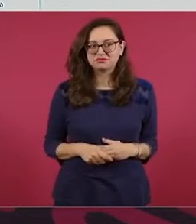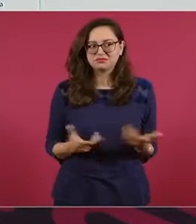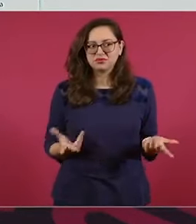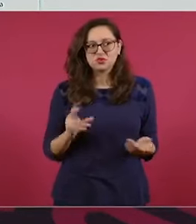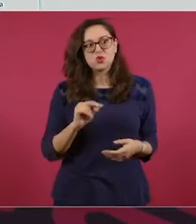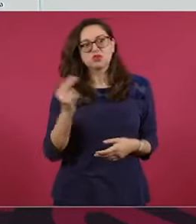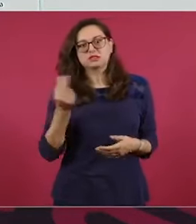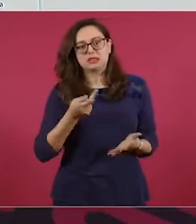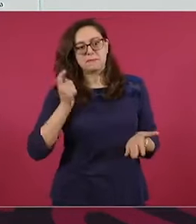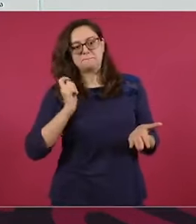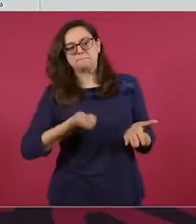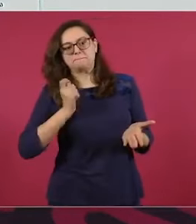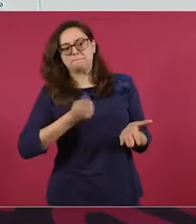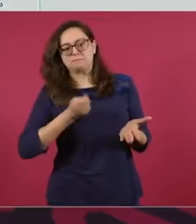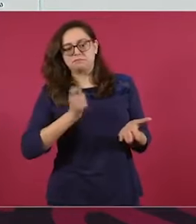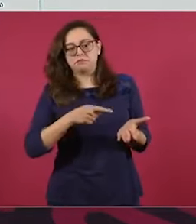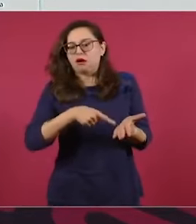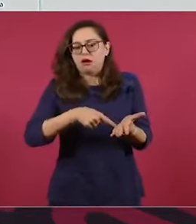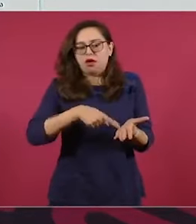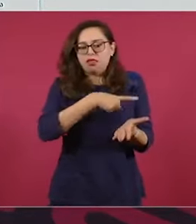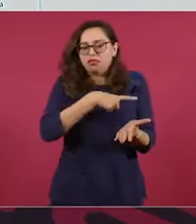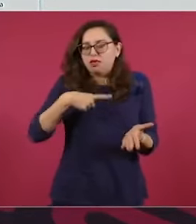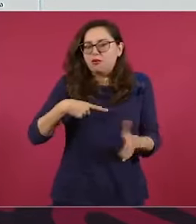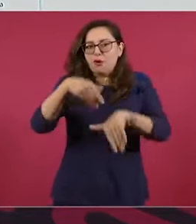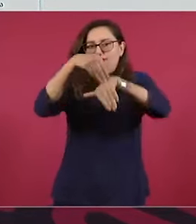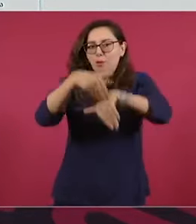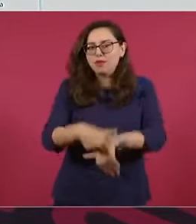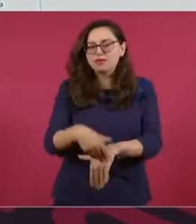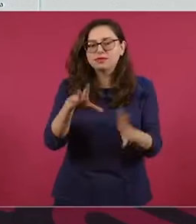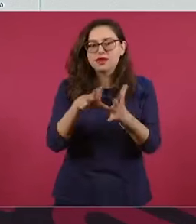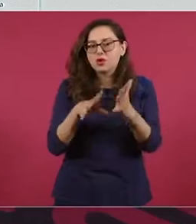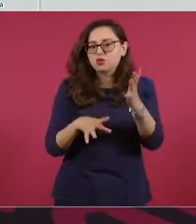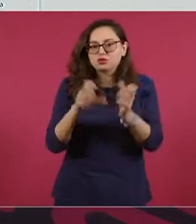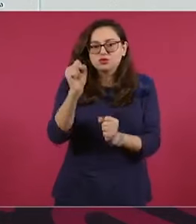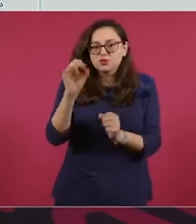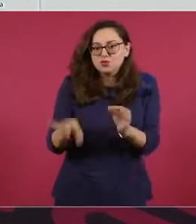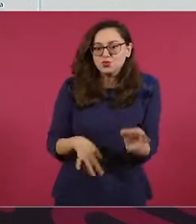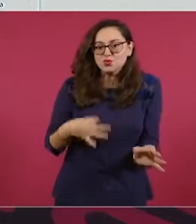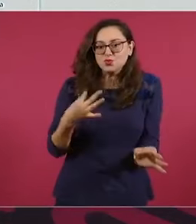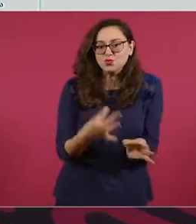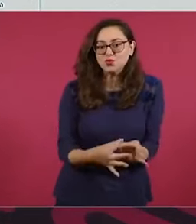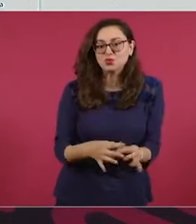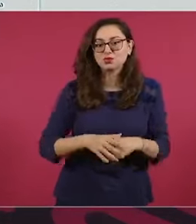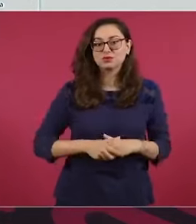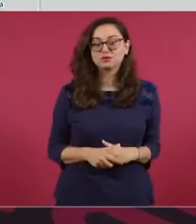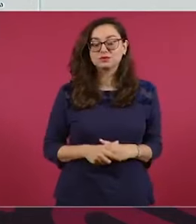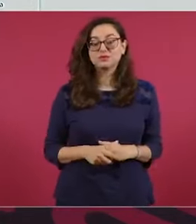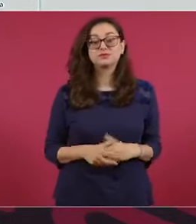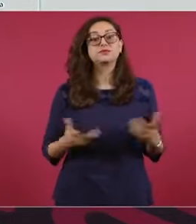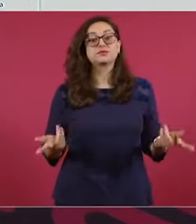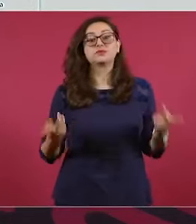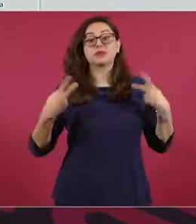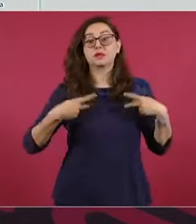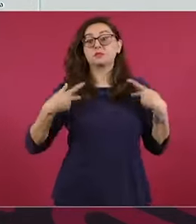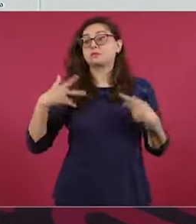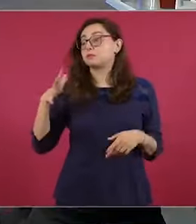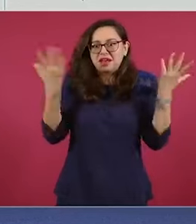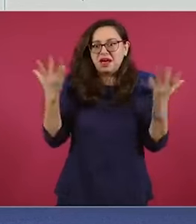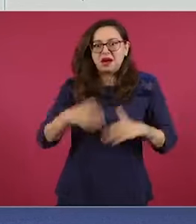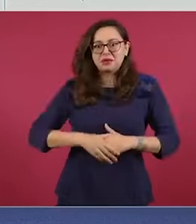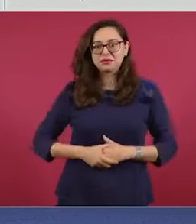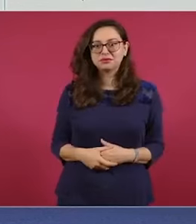sensata, lo tienen que hacer apegados a la Constitución y a la voluntad del pueblo mexicano.